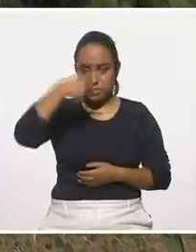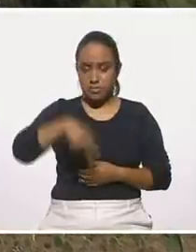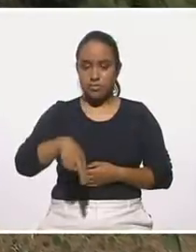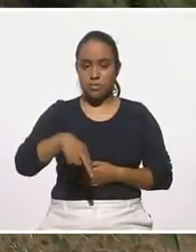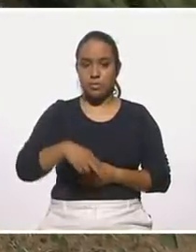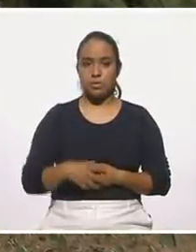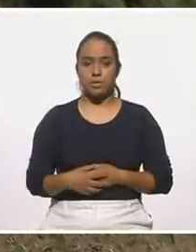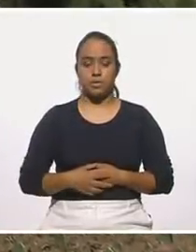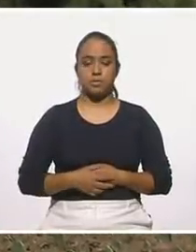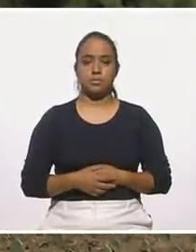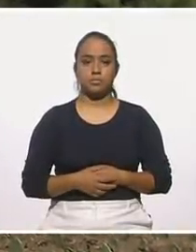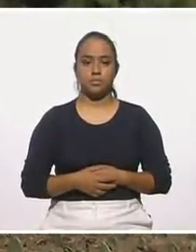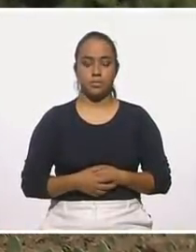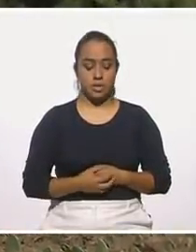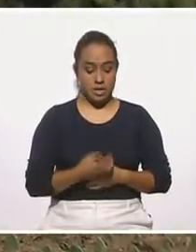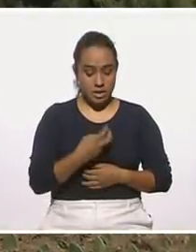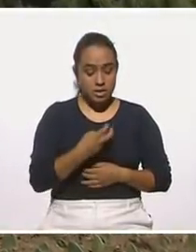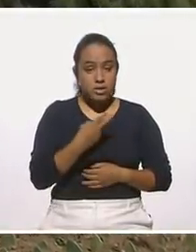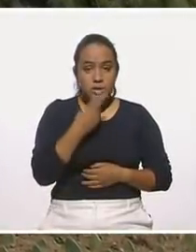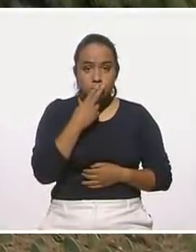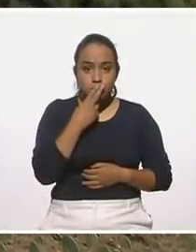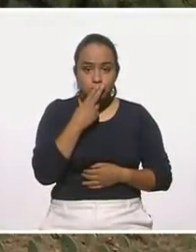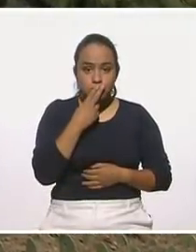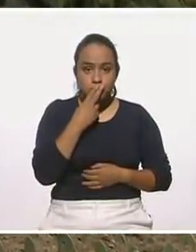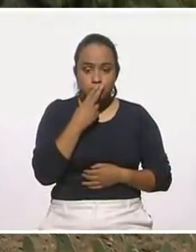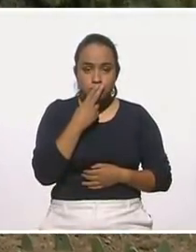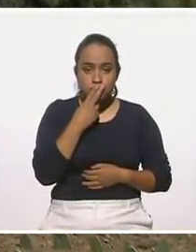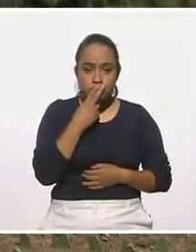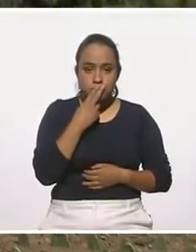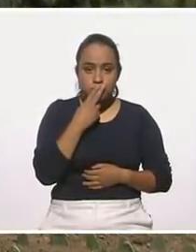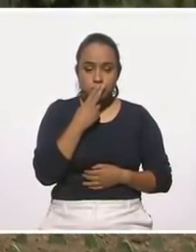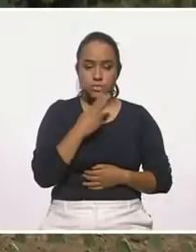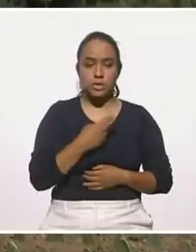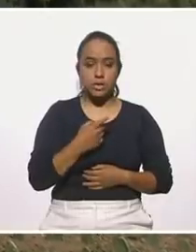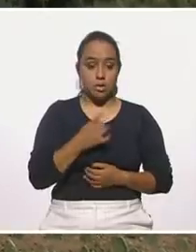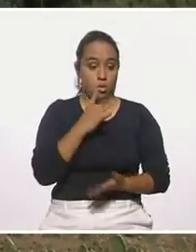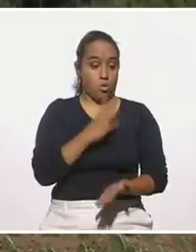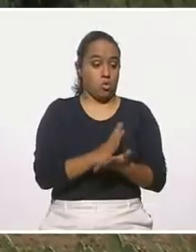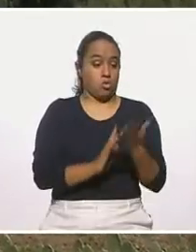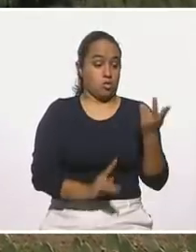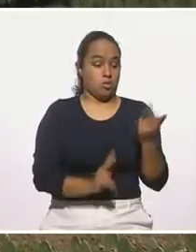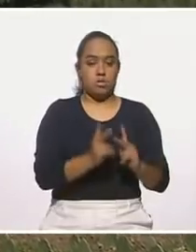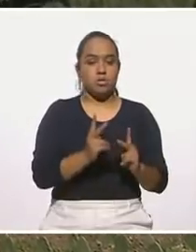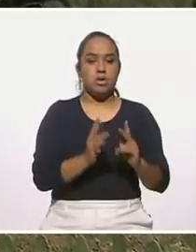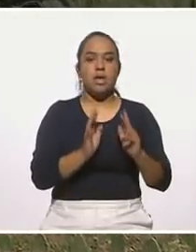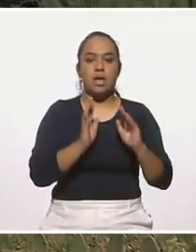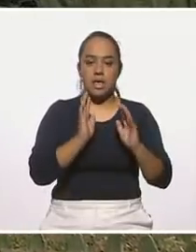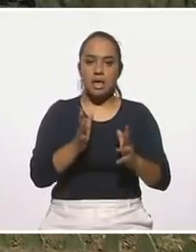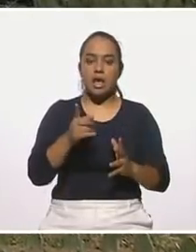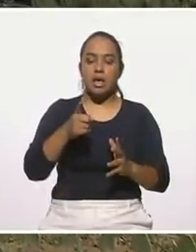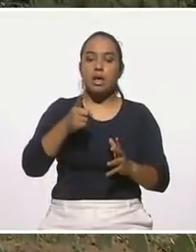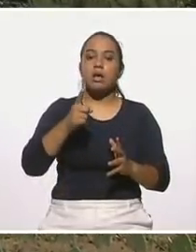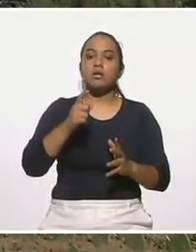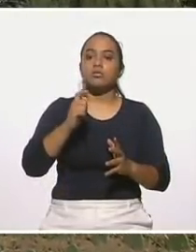es un producto que ya no nada más es verdura, sino que ya entró a la canasta